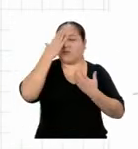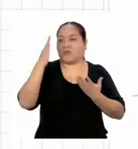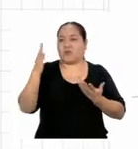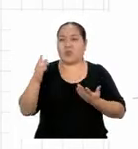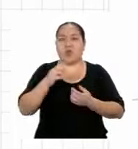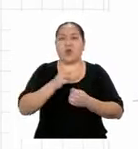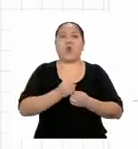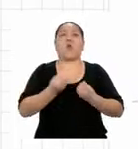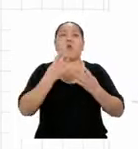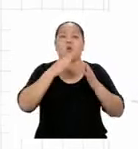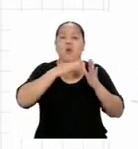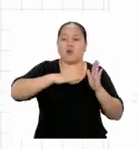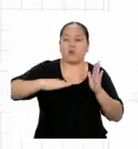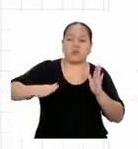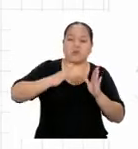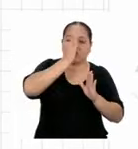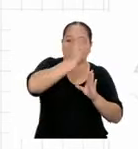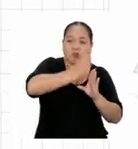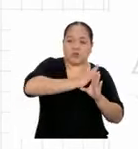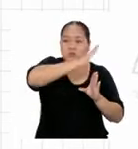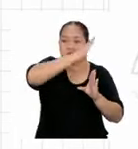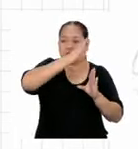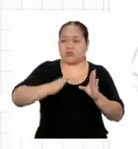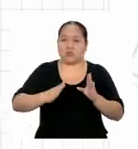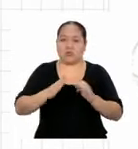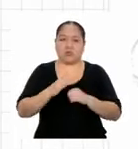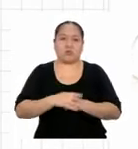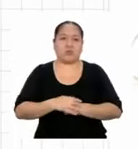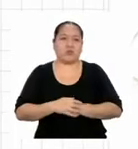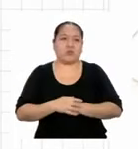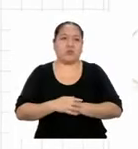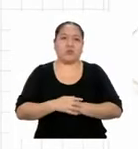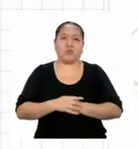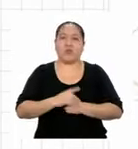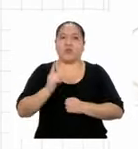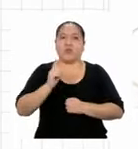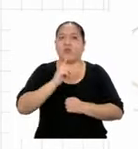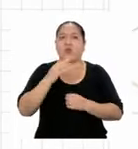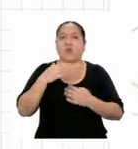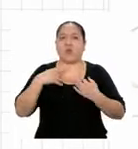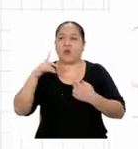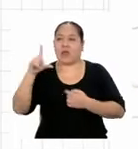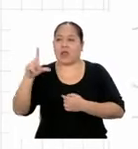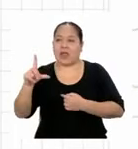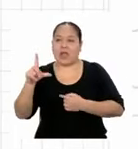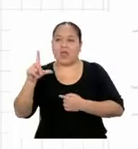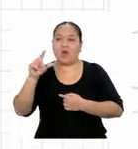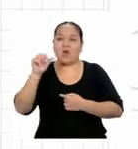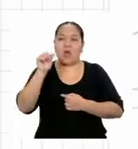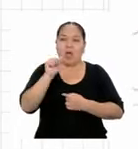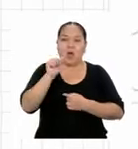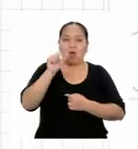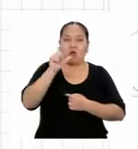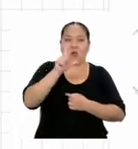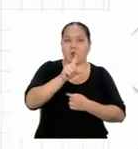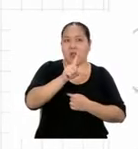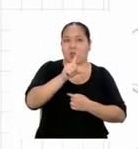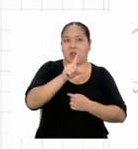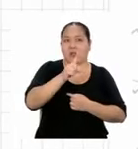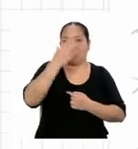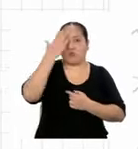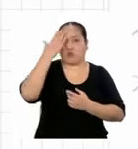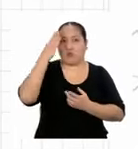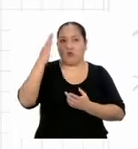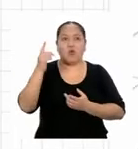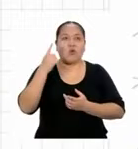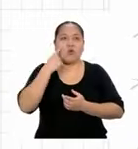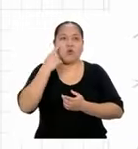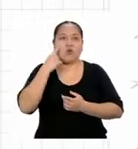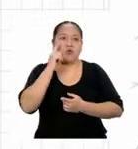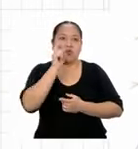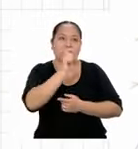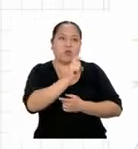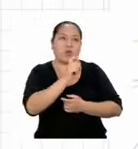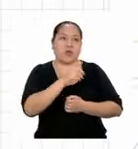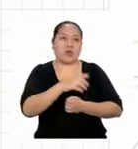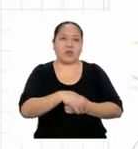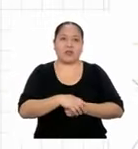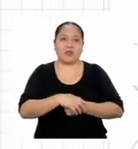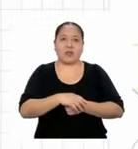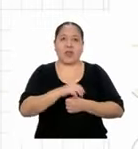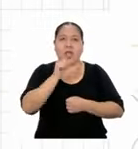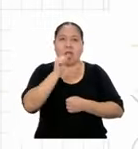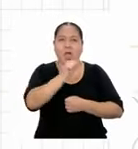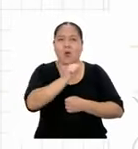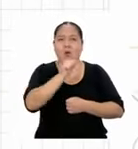no tengo las medidas de todos los lados. Tampoco el lado-ángulo-lado porque no conozco X. Y